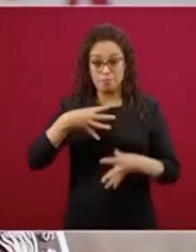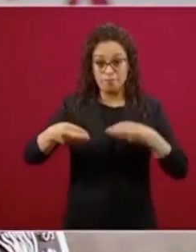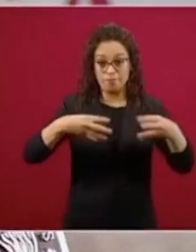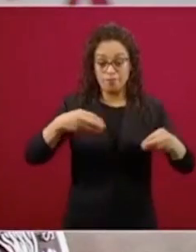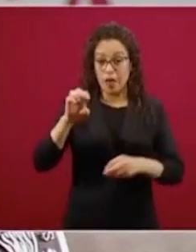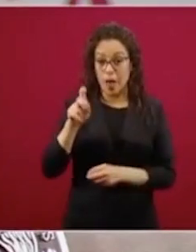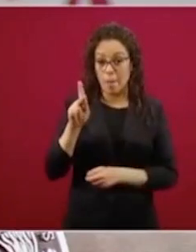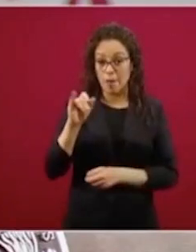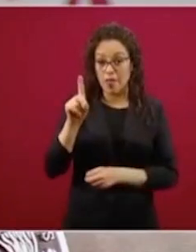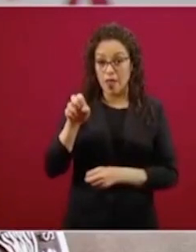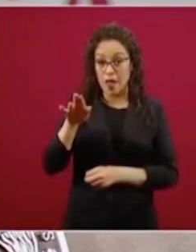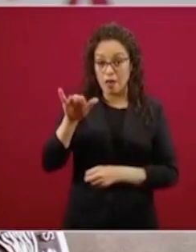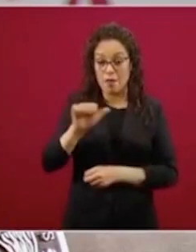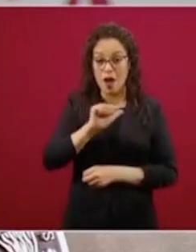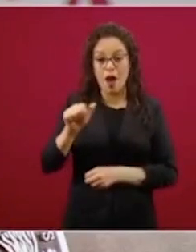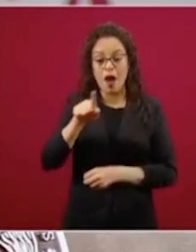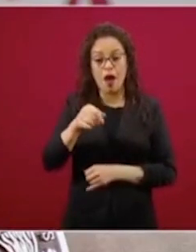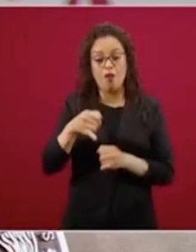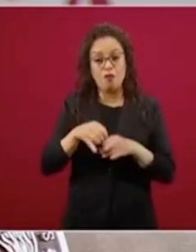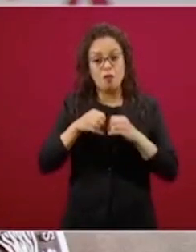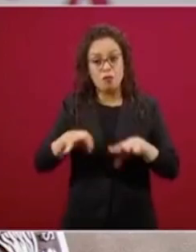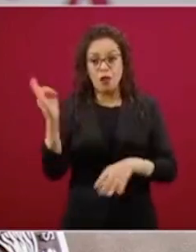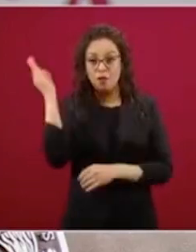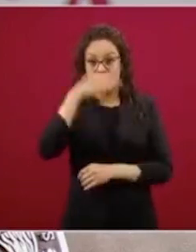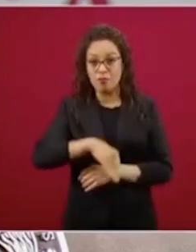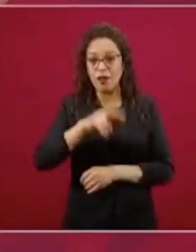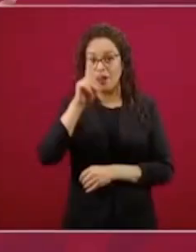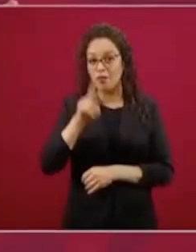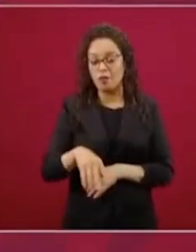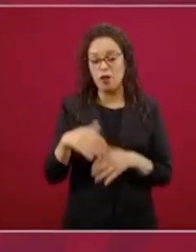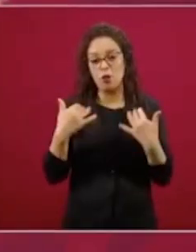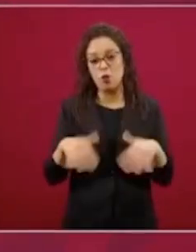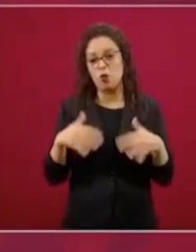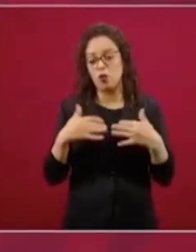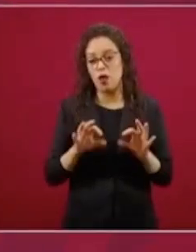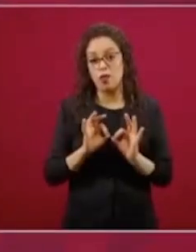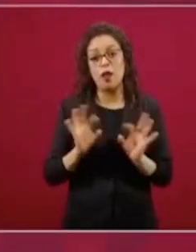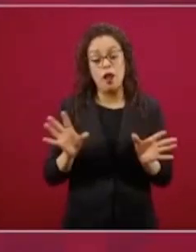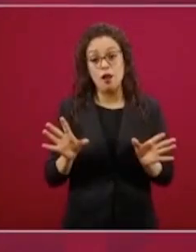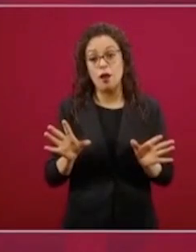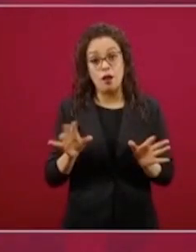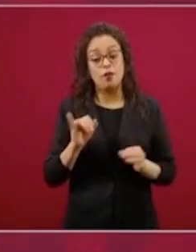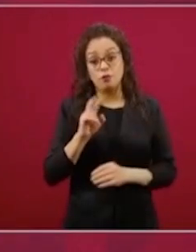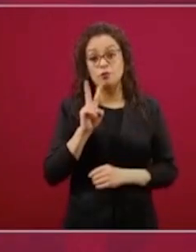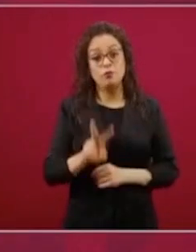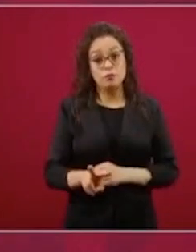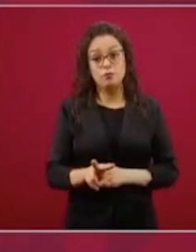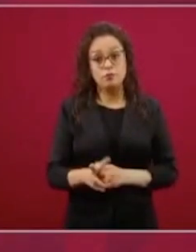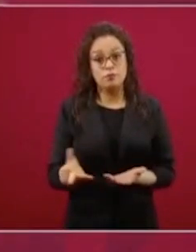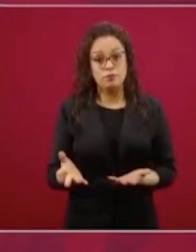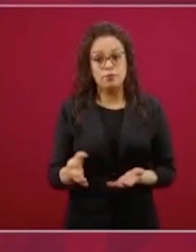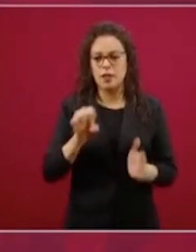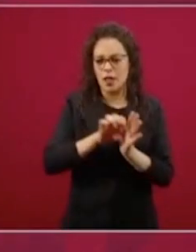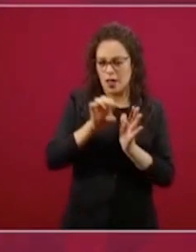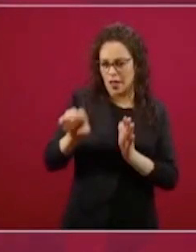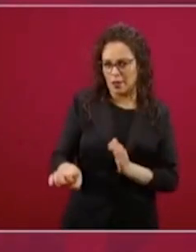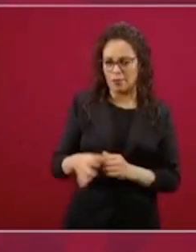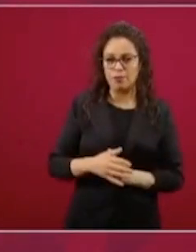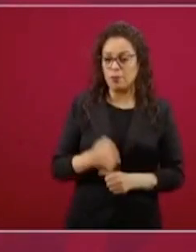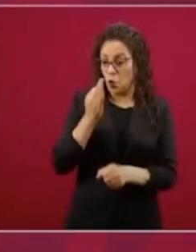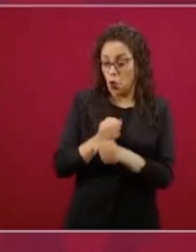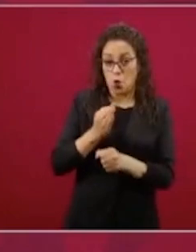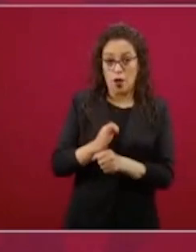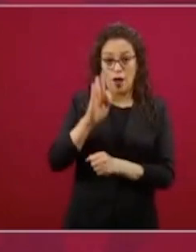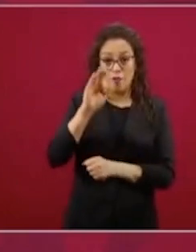es todavía más delicada. Nada más termino con este ejemplo. Qué casualidad que ahora, en la tercera fase